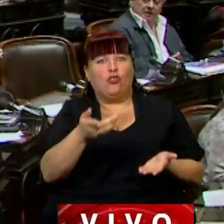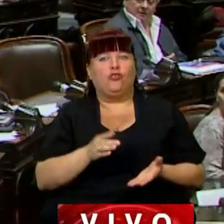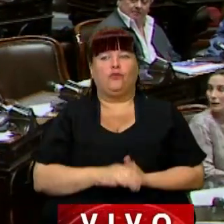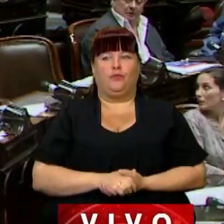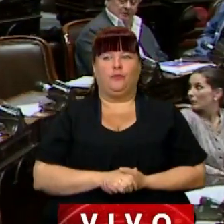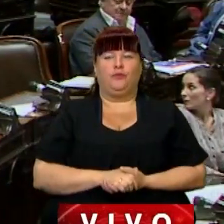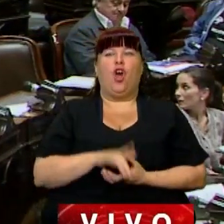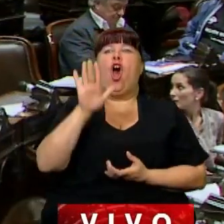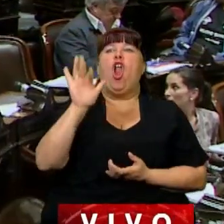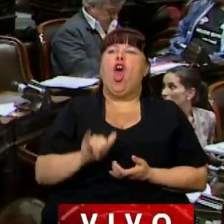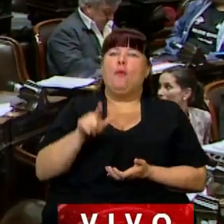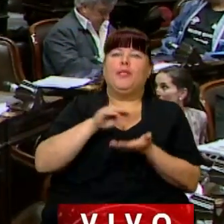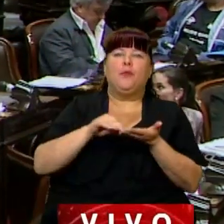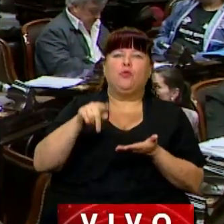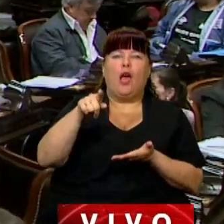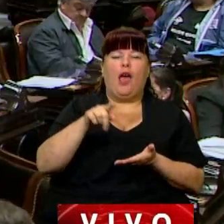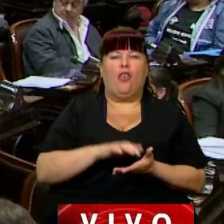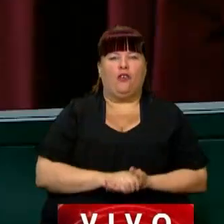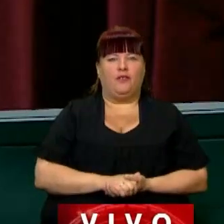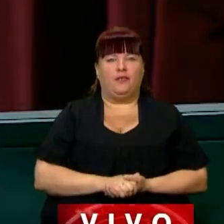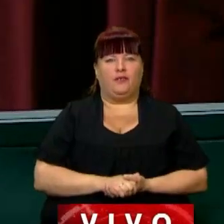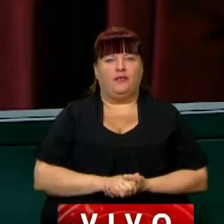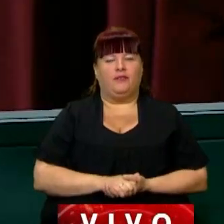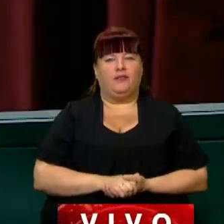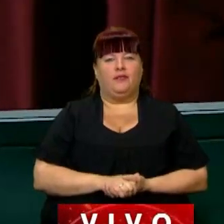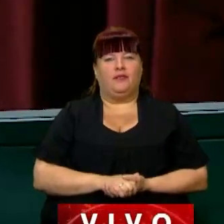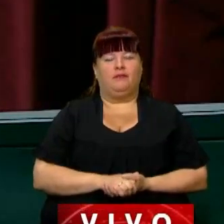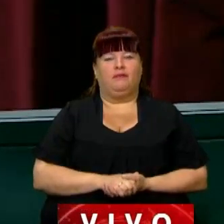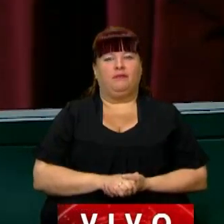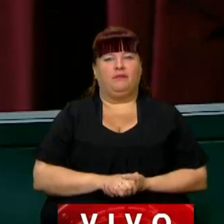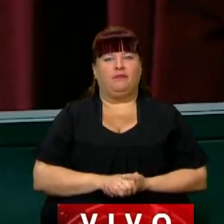Diputado López. Al rincón, López.